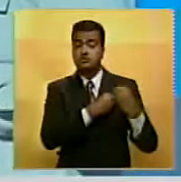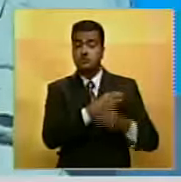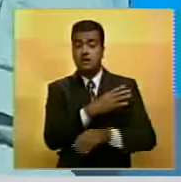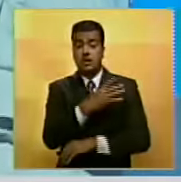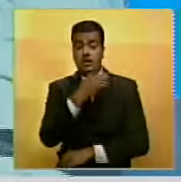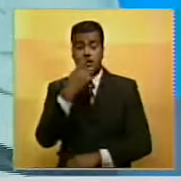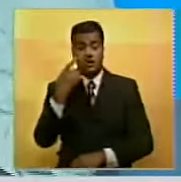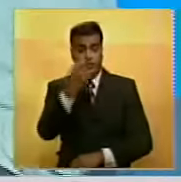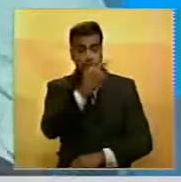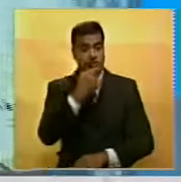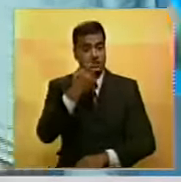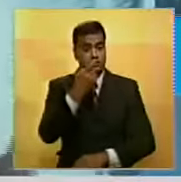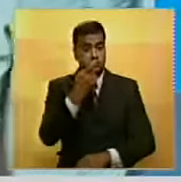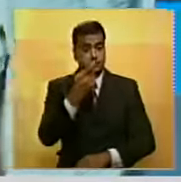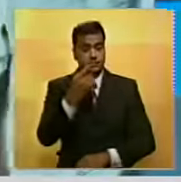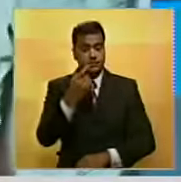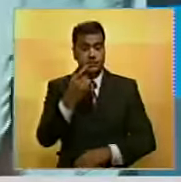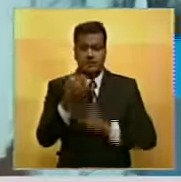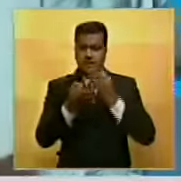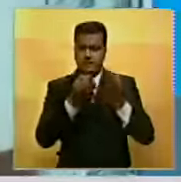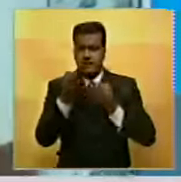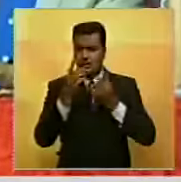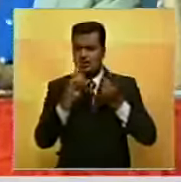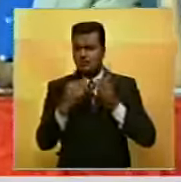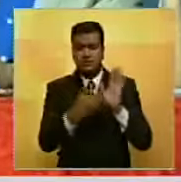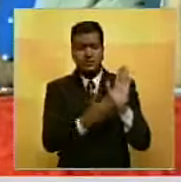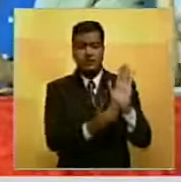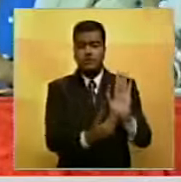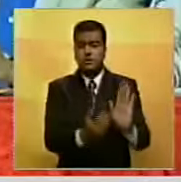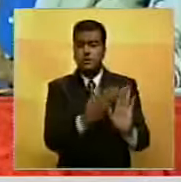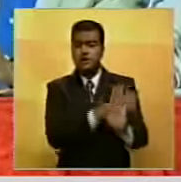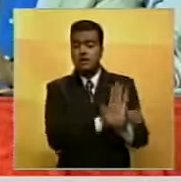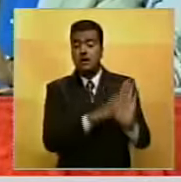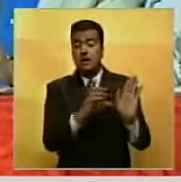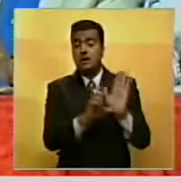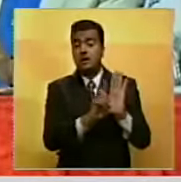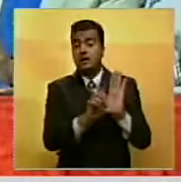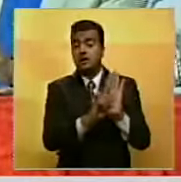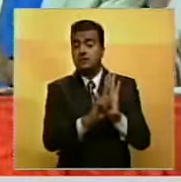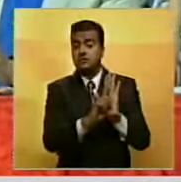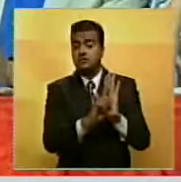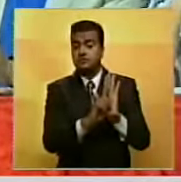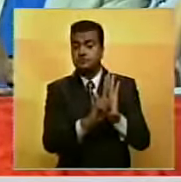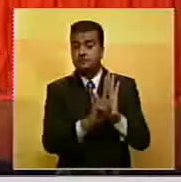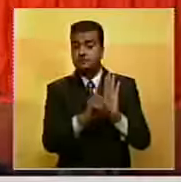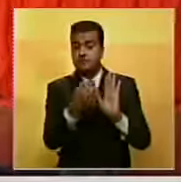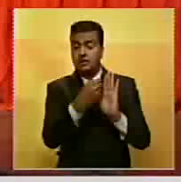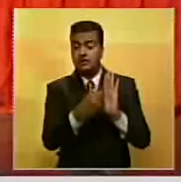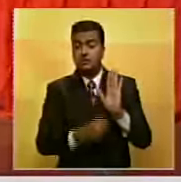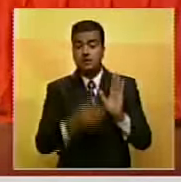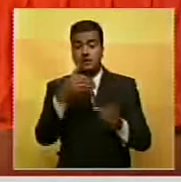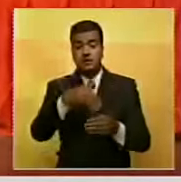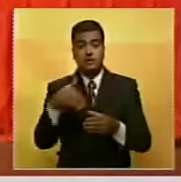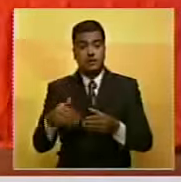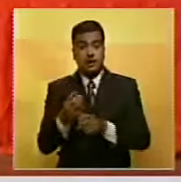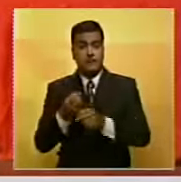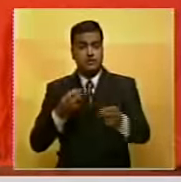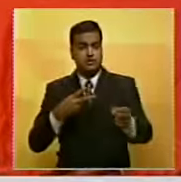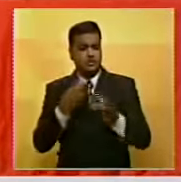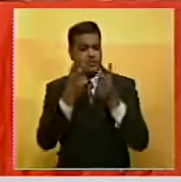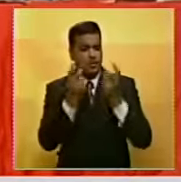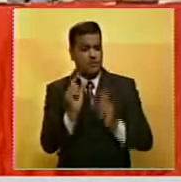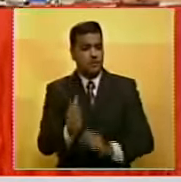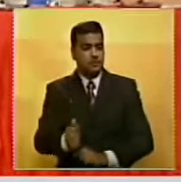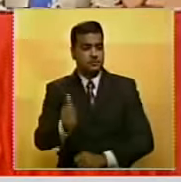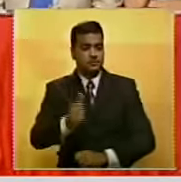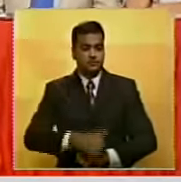encuentra brindando declaraciones sobre algunas de las pruebas que comprometen la legalidad de las actas electorales en el Estado Amazonas. Escuchemos un poco más de